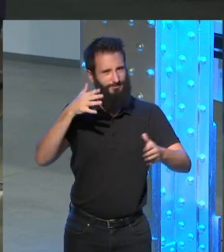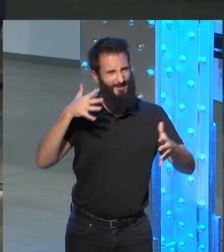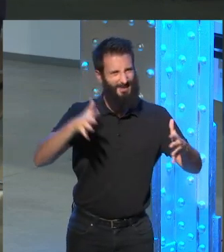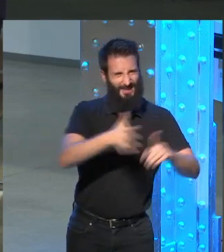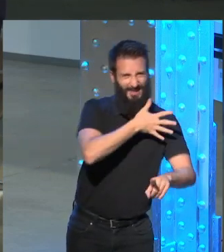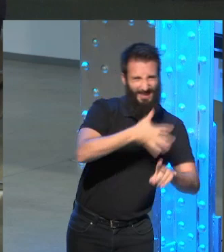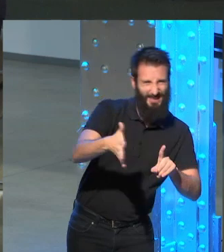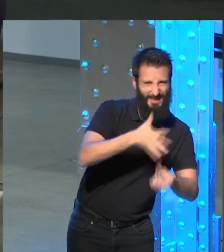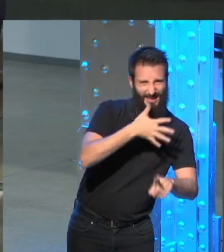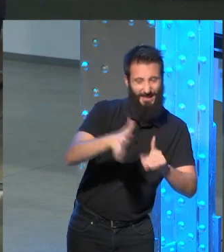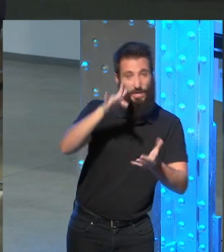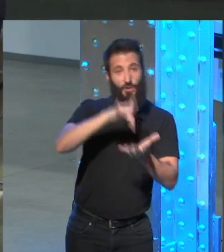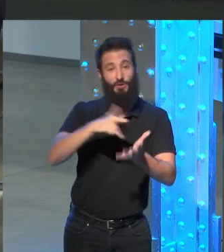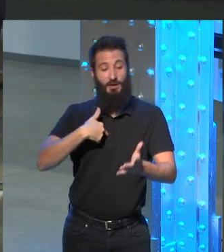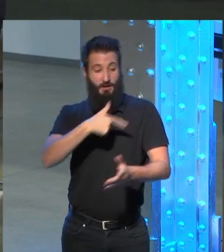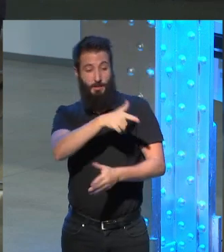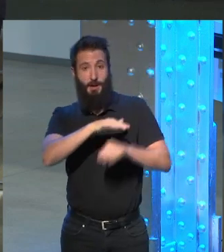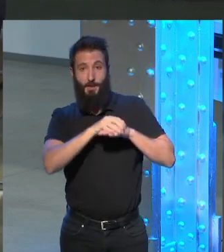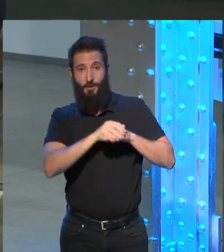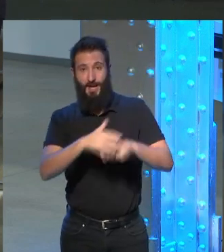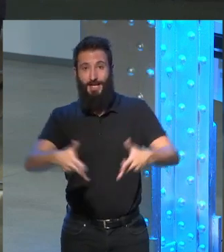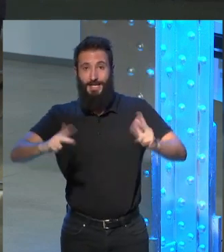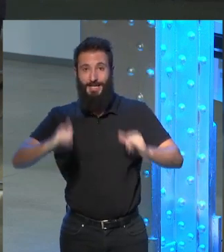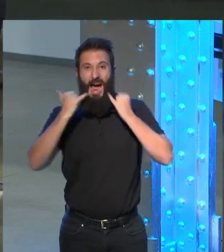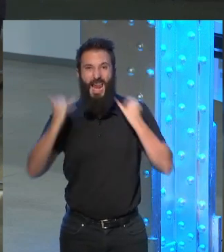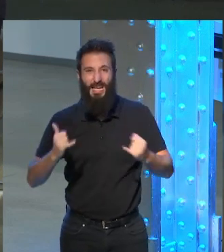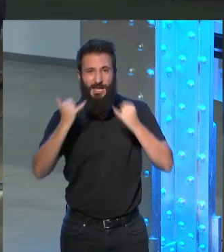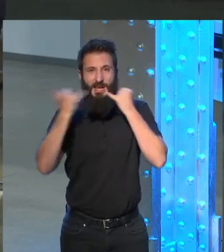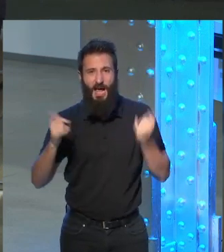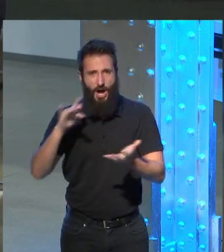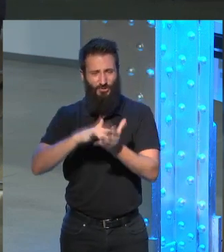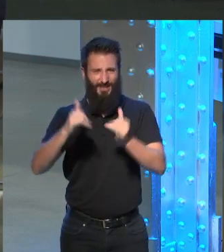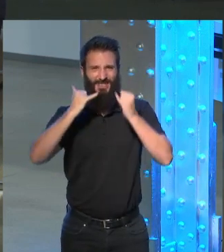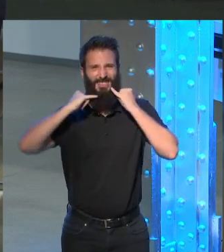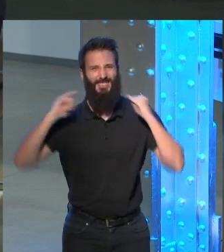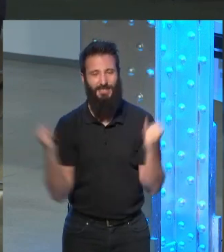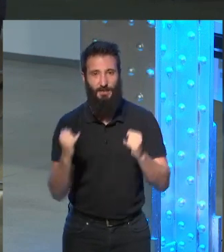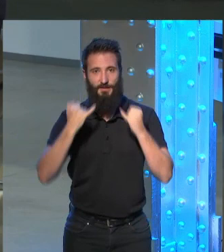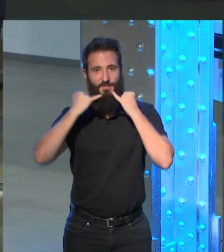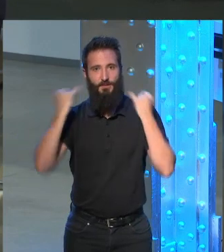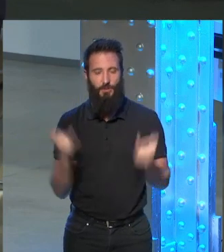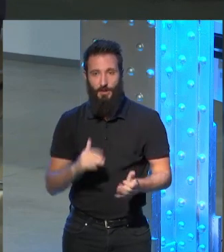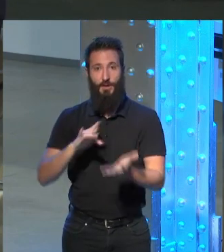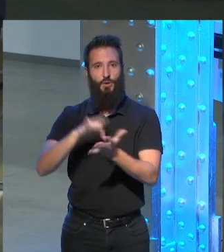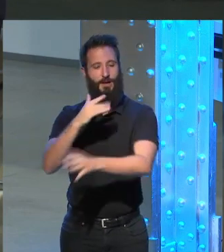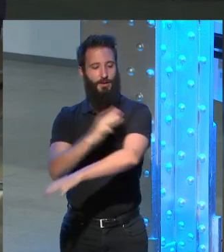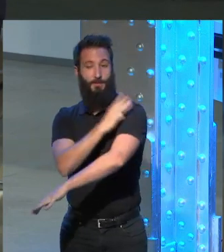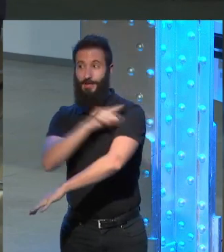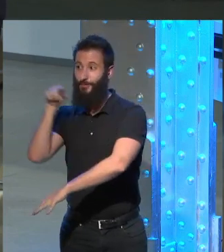que estaba en la silla esta eléctrica en la que le mandaban descargas eléctricas usted entró